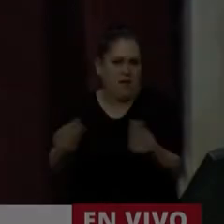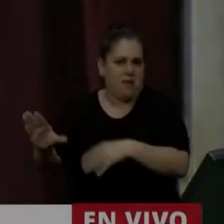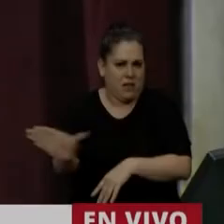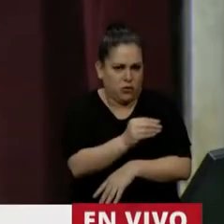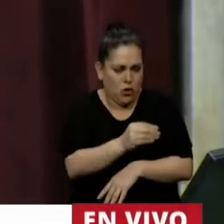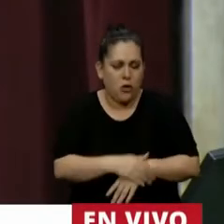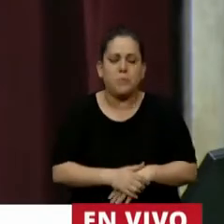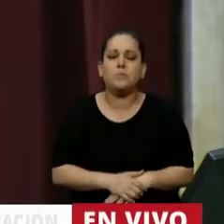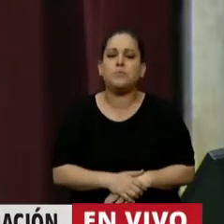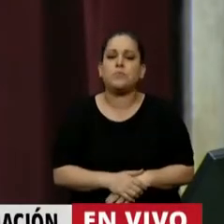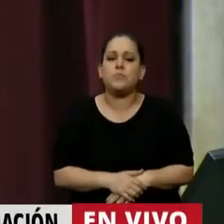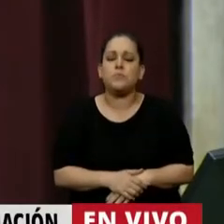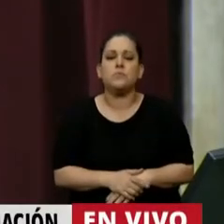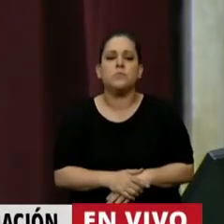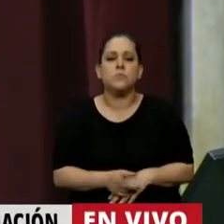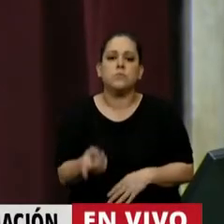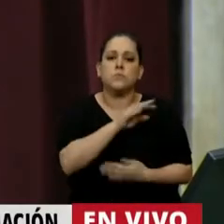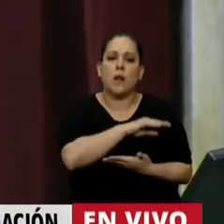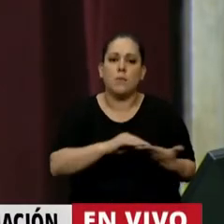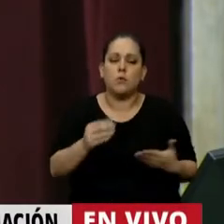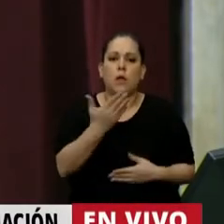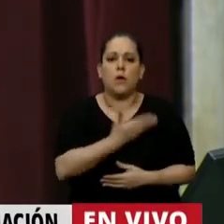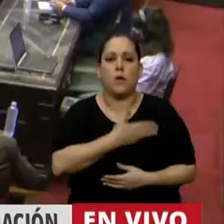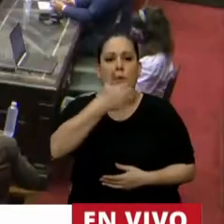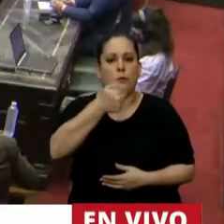El uso de la palabra, el diputado Federico Fagioli.